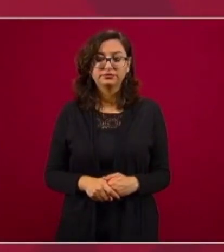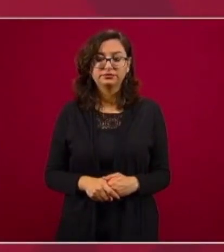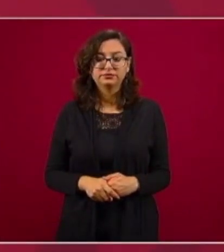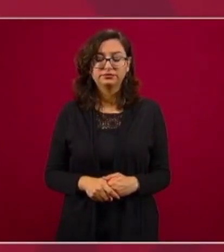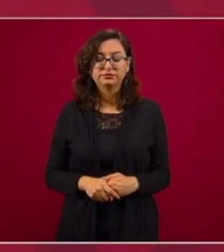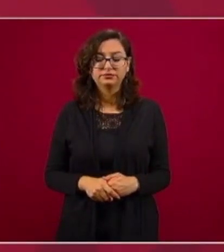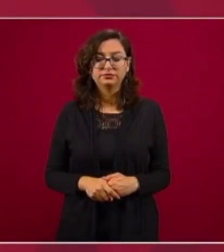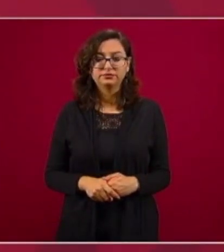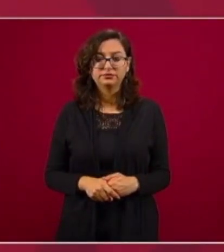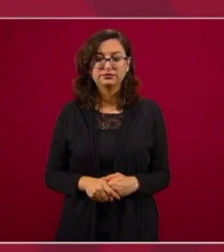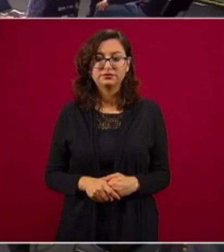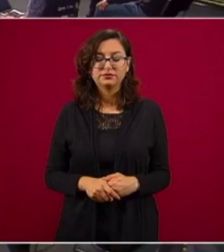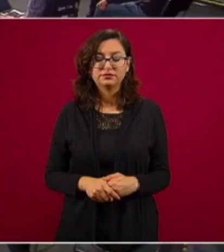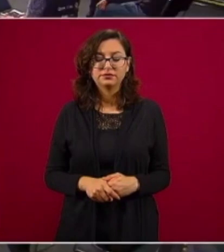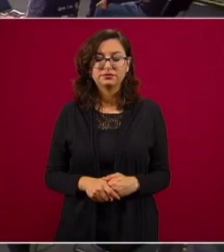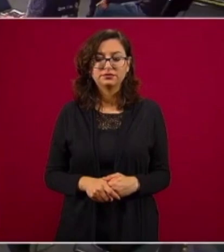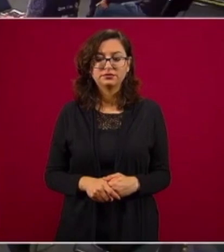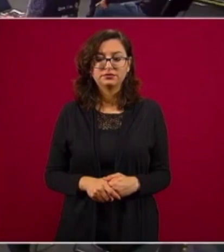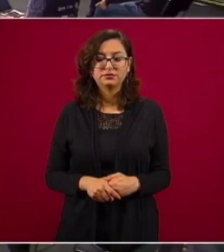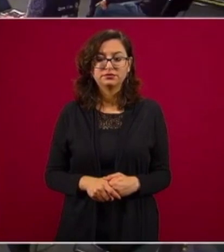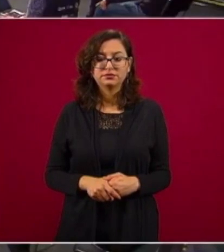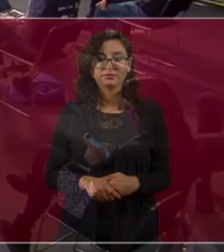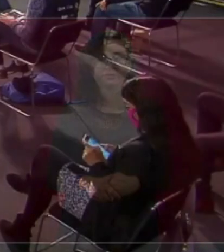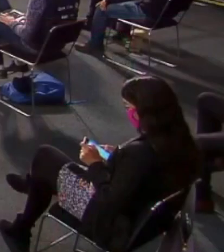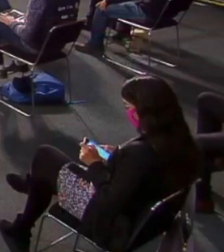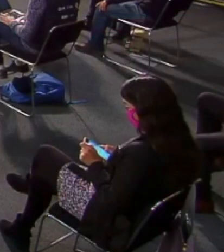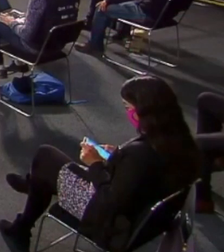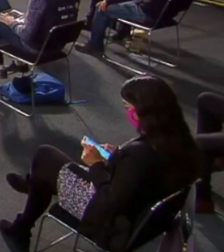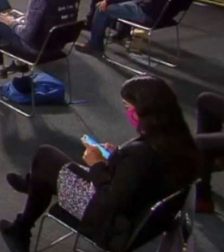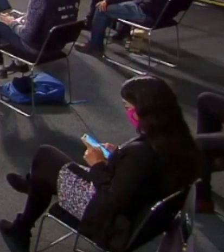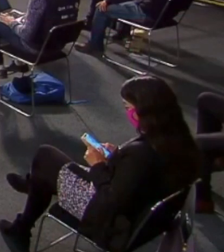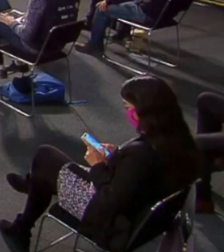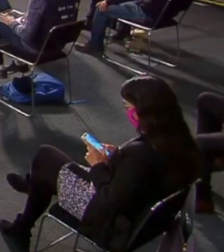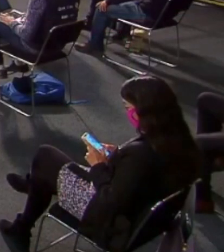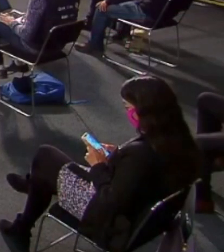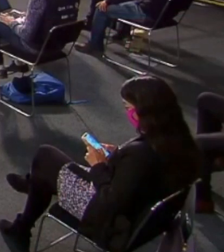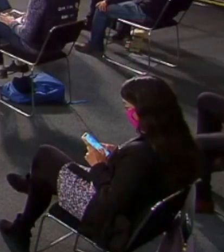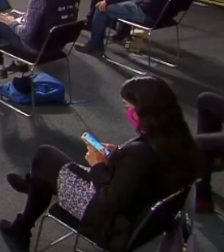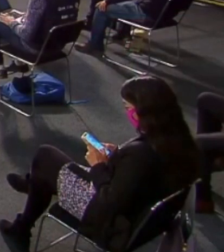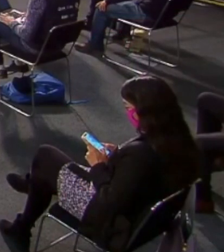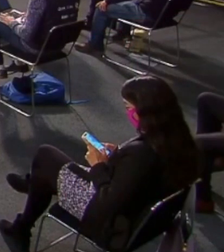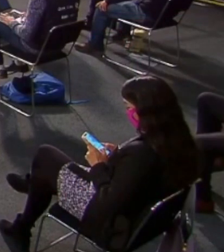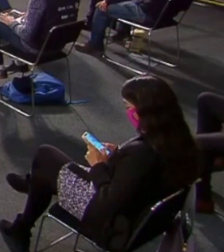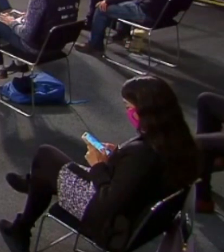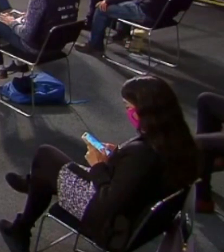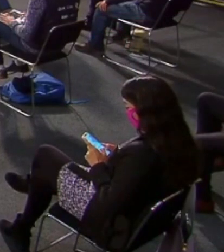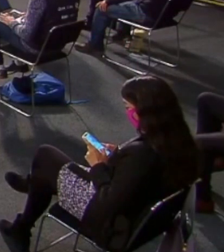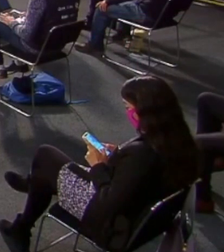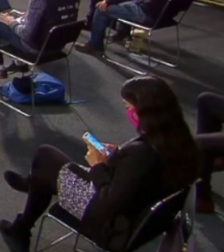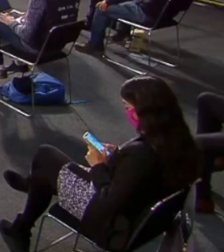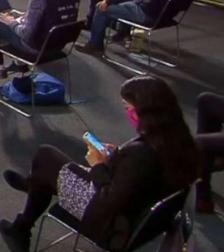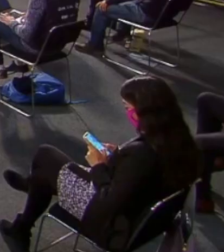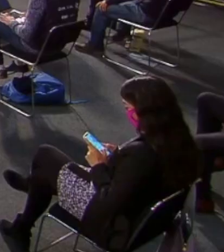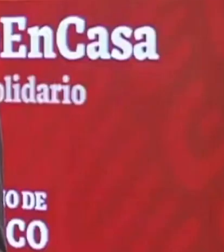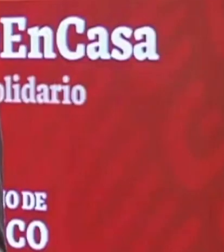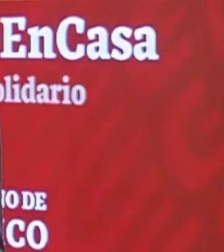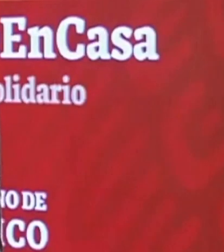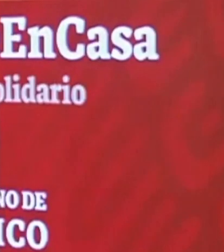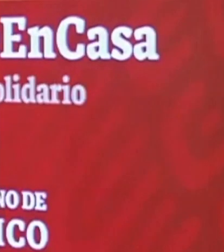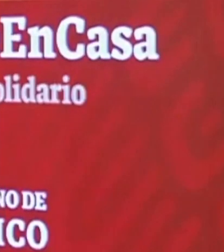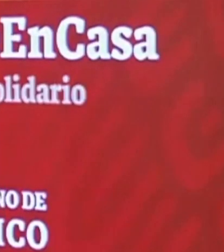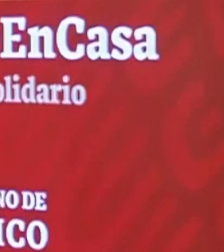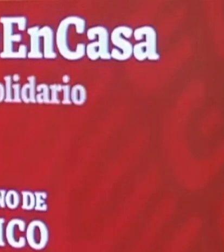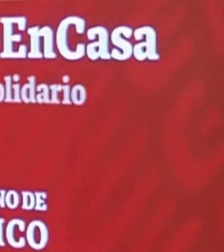Cuando yo hablé de que había la posibilidad de que se iba a devolver el dinero, se dijo en un periódico